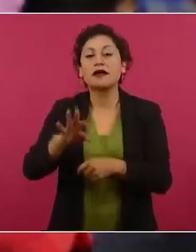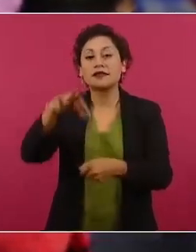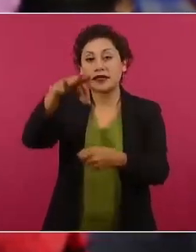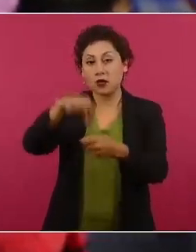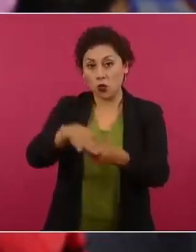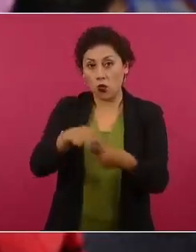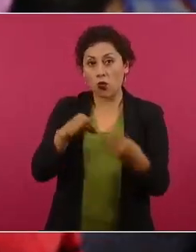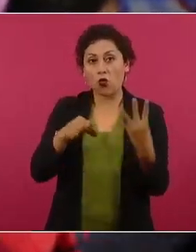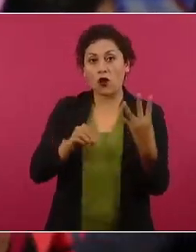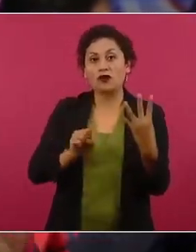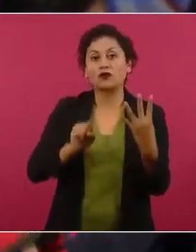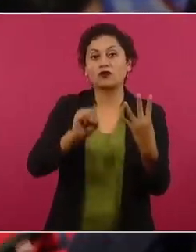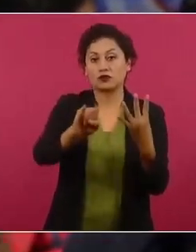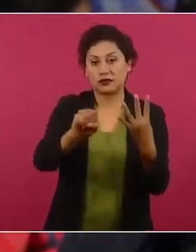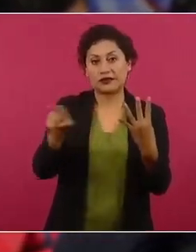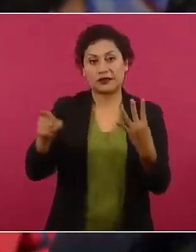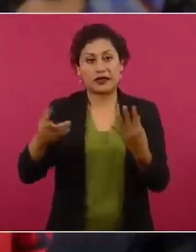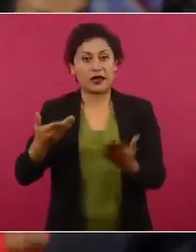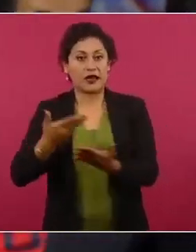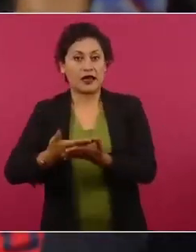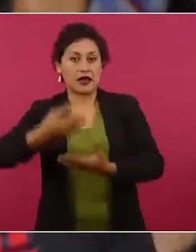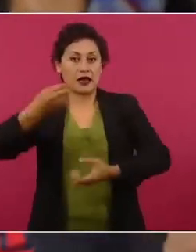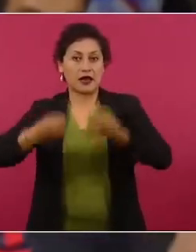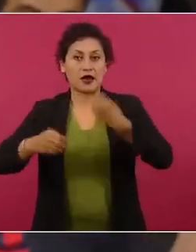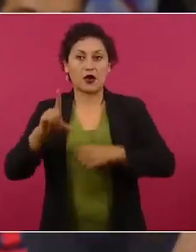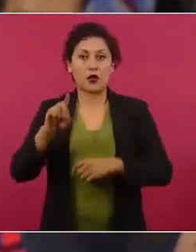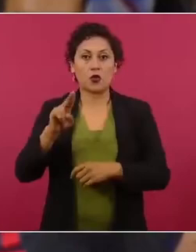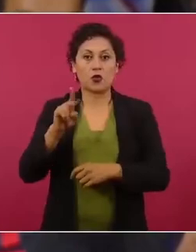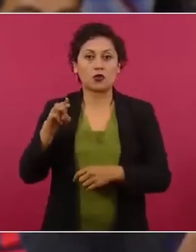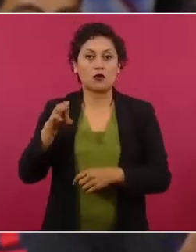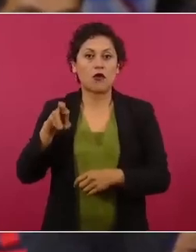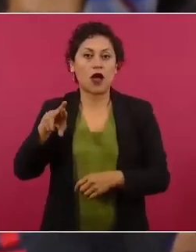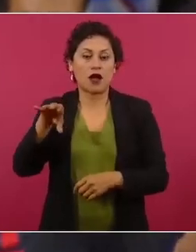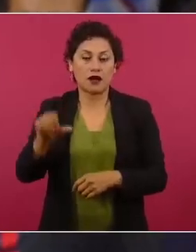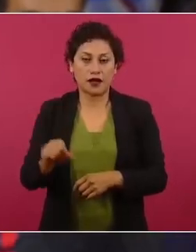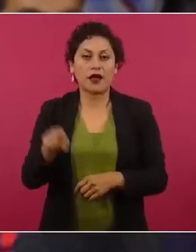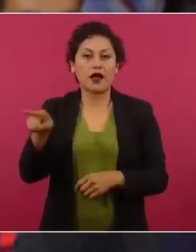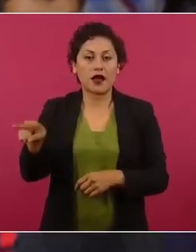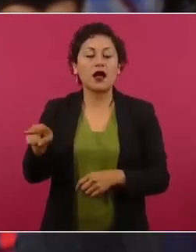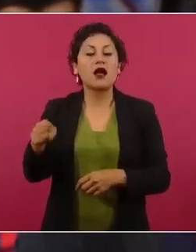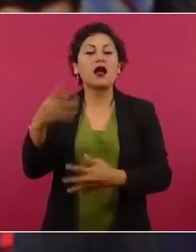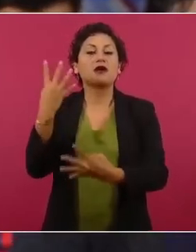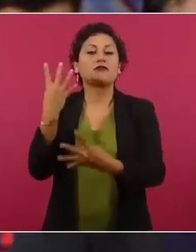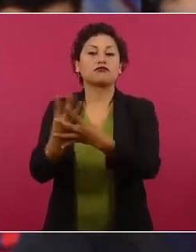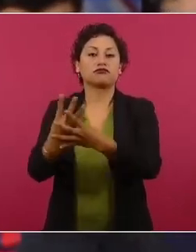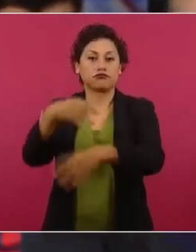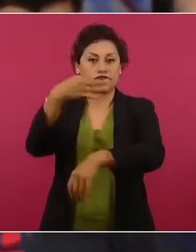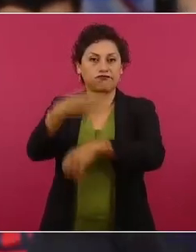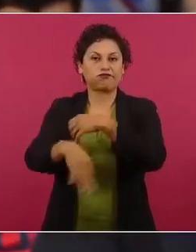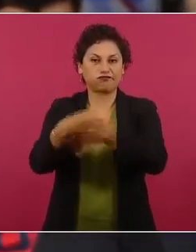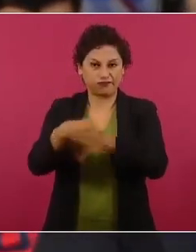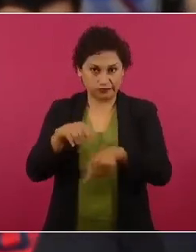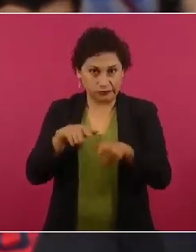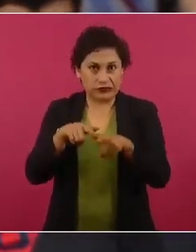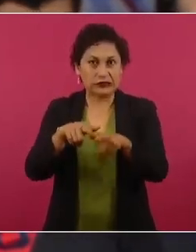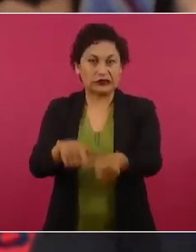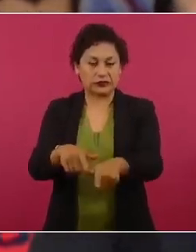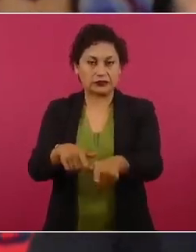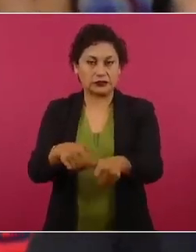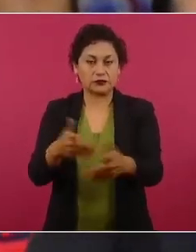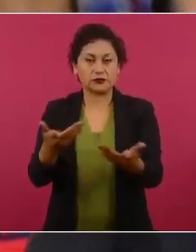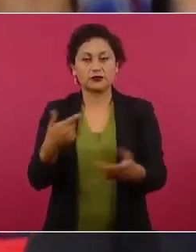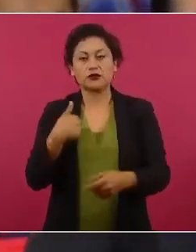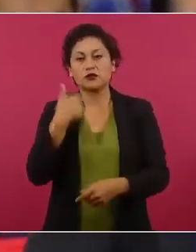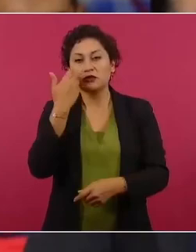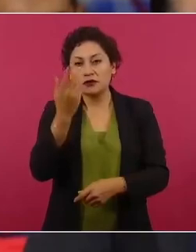del proyecto de Luis María Aguilar, es decir, en favor de que permanezca la prisión preventiva de oficio. Preguntarle, bueno, pues hay también